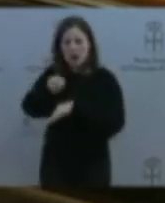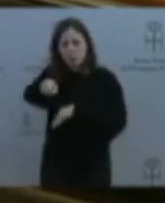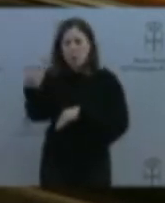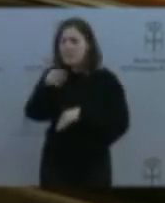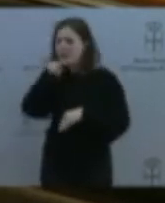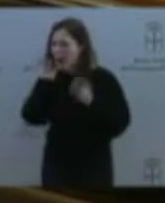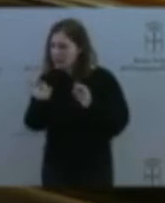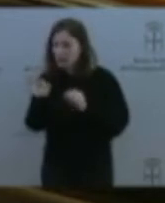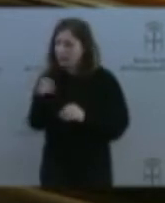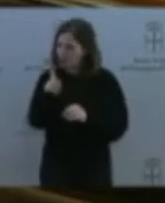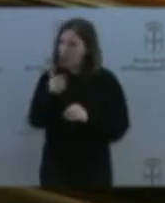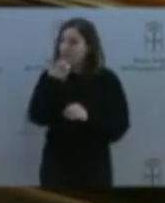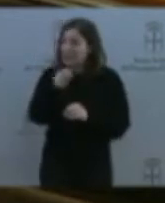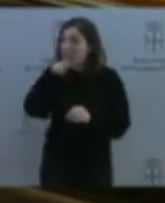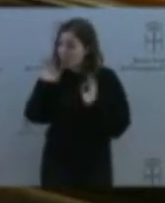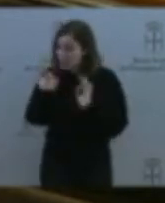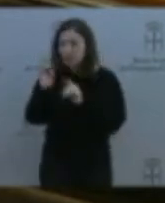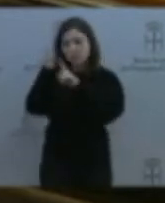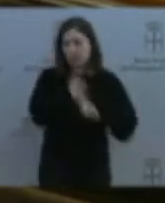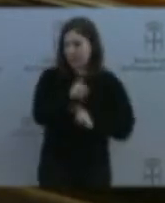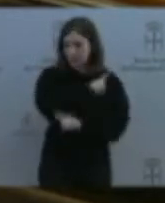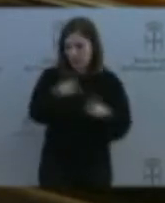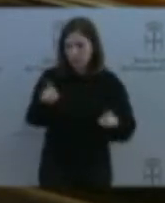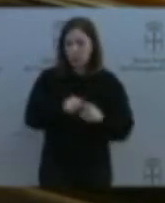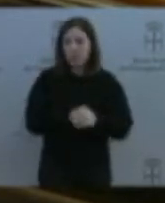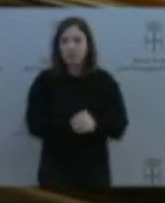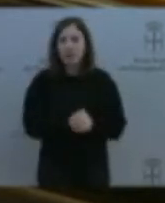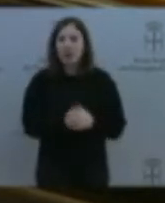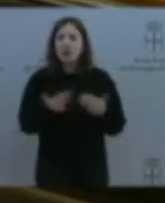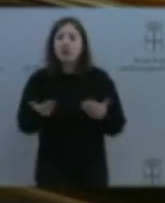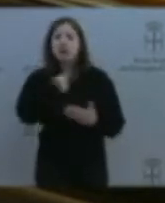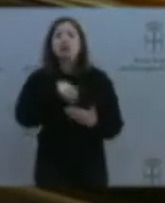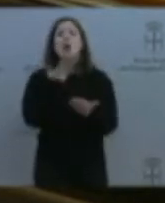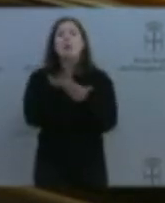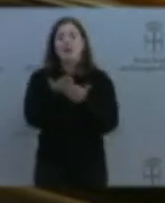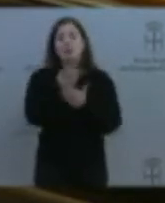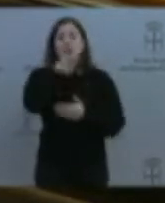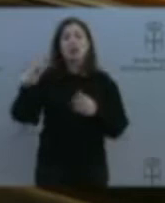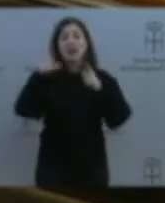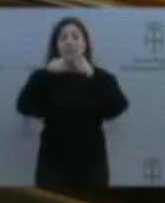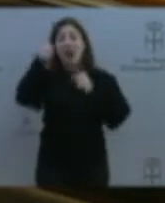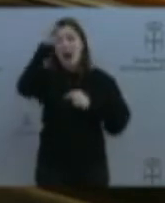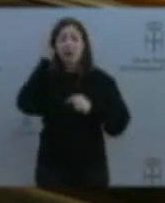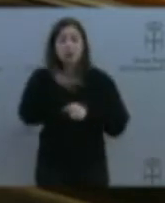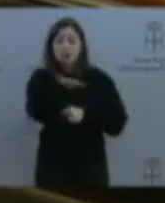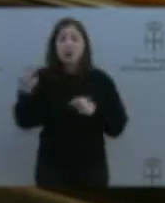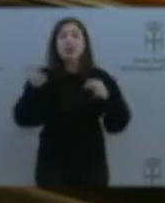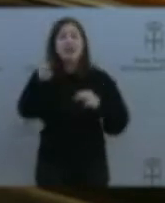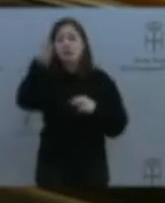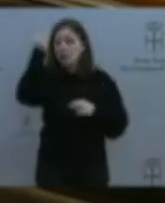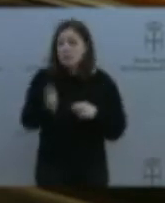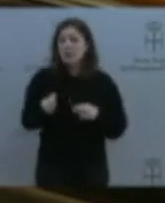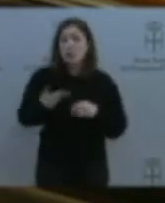propia. Pedimos para los asturianos y para los asturianos los mismos derechos que tienen el resto de ciudadanos y ciudadanos